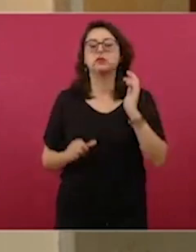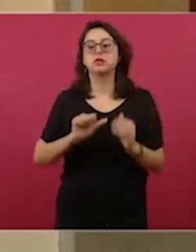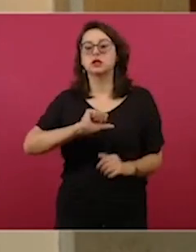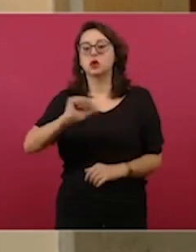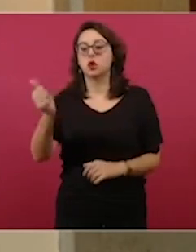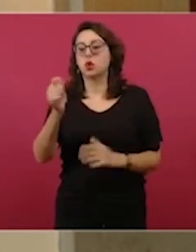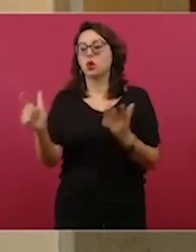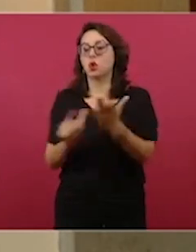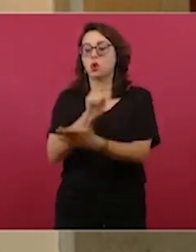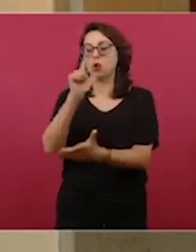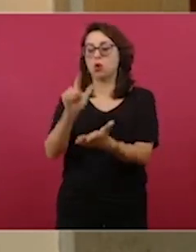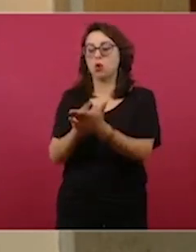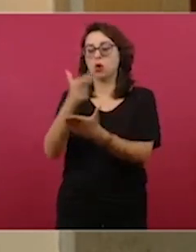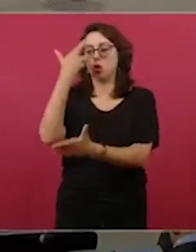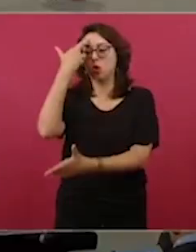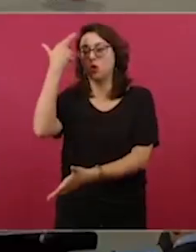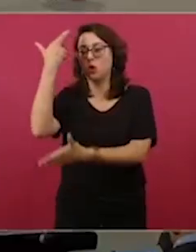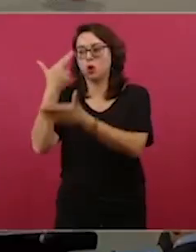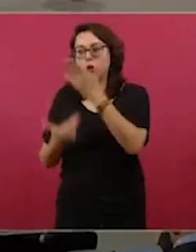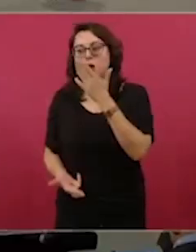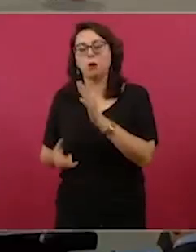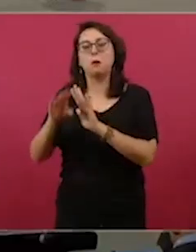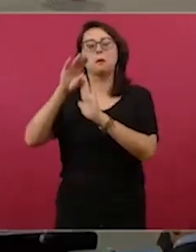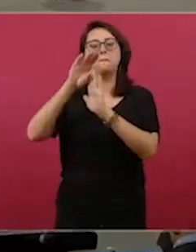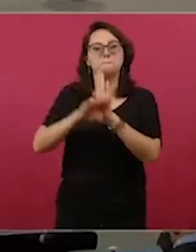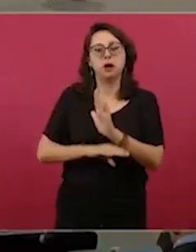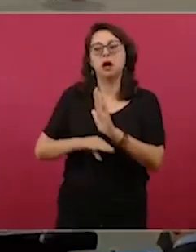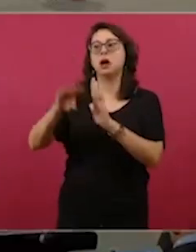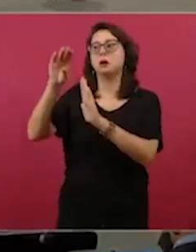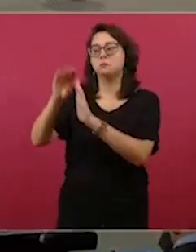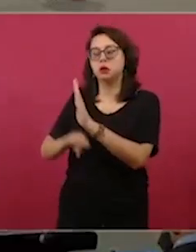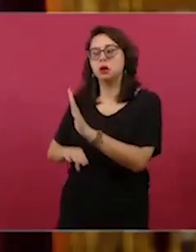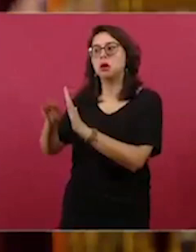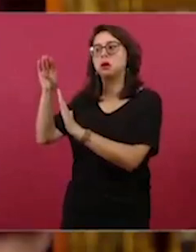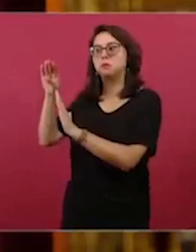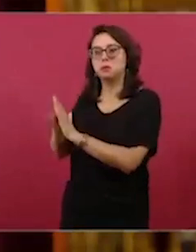en el robo en general, secuestro.